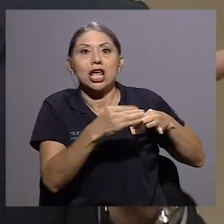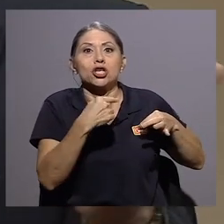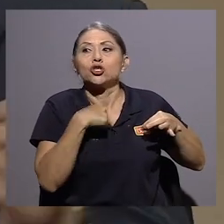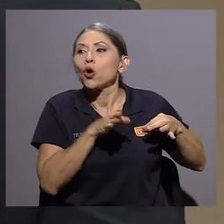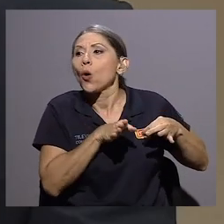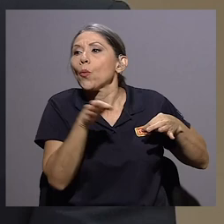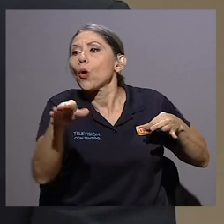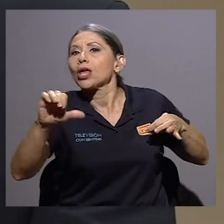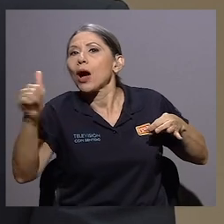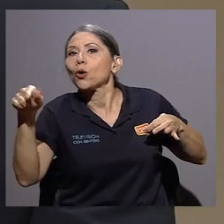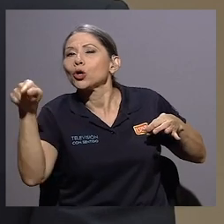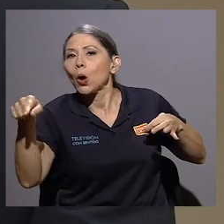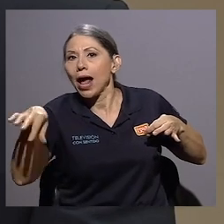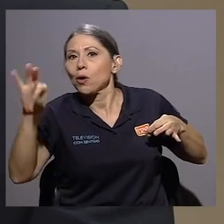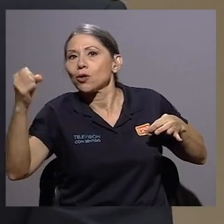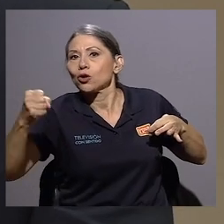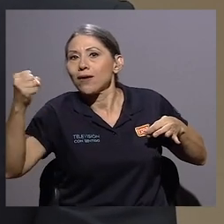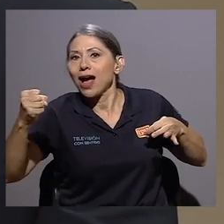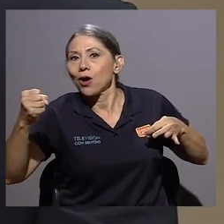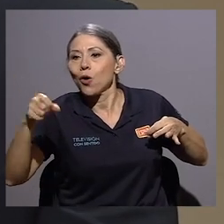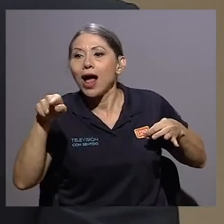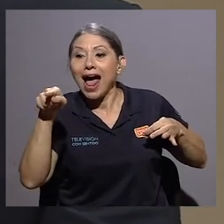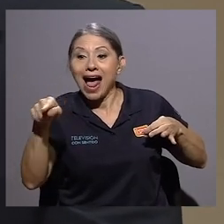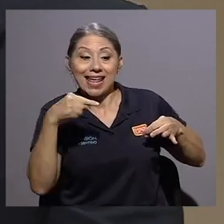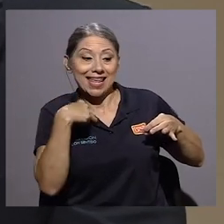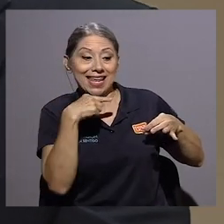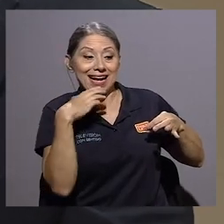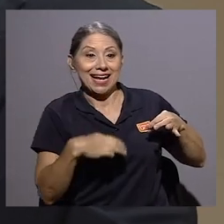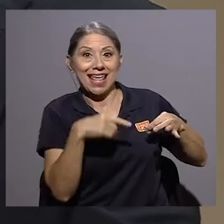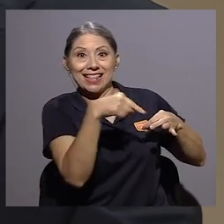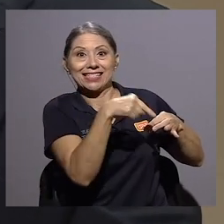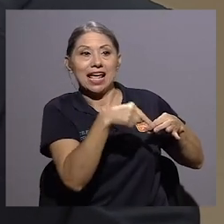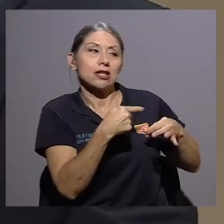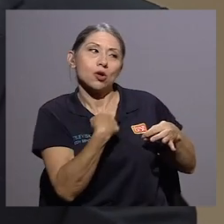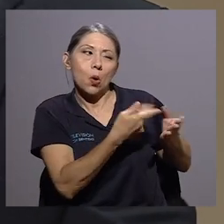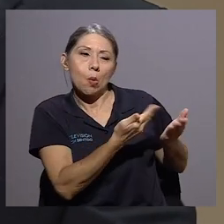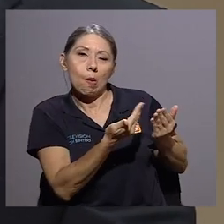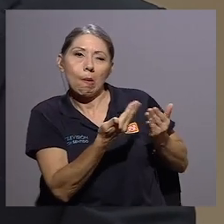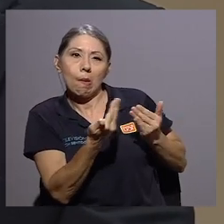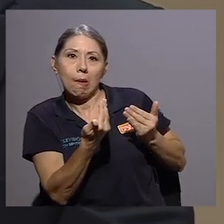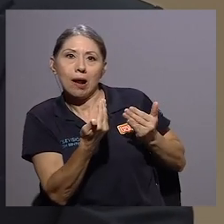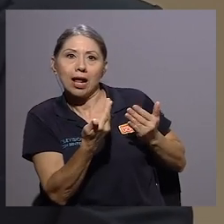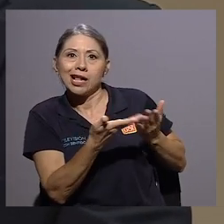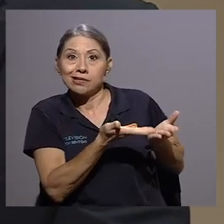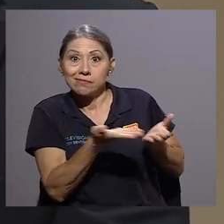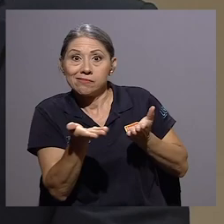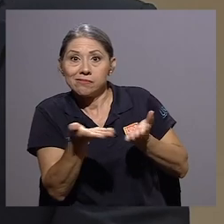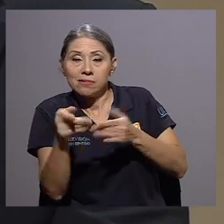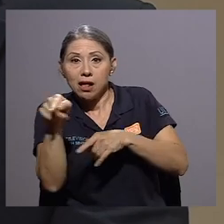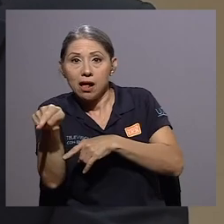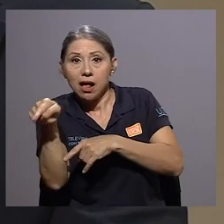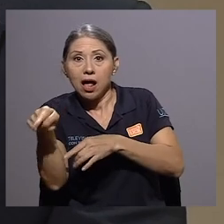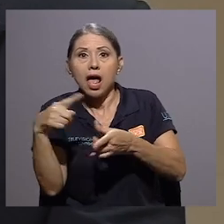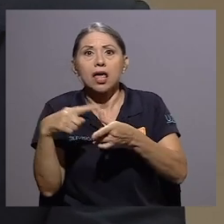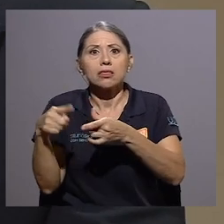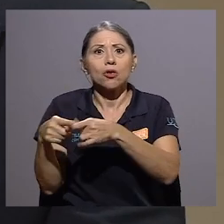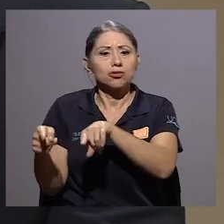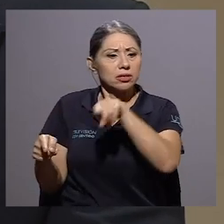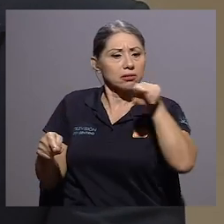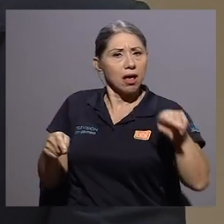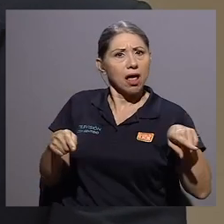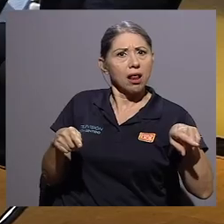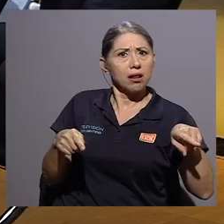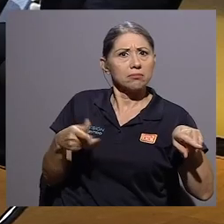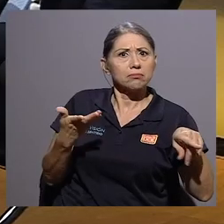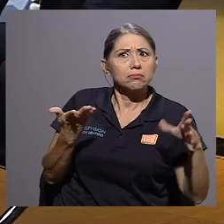a otro taller y mi patrono, que está en una situación como esta, que le obligó a suspender el